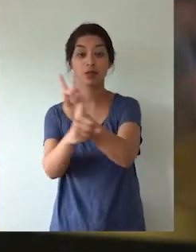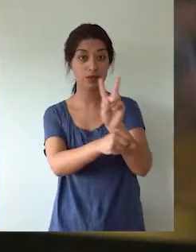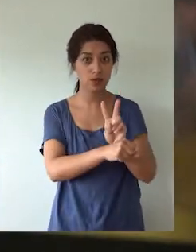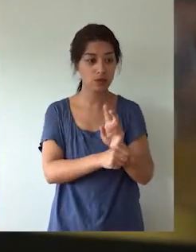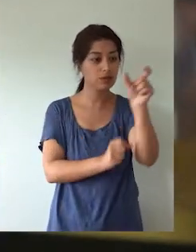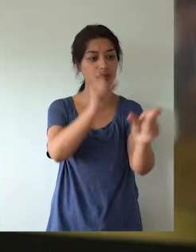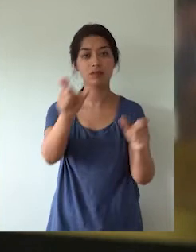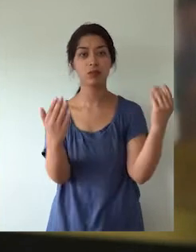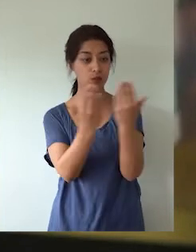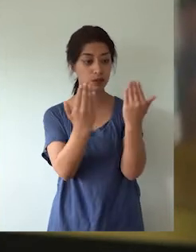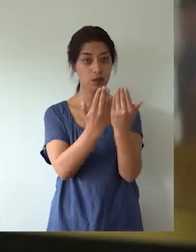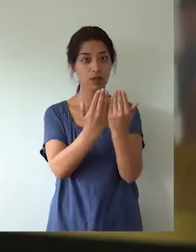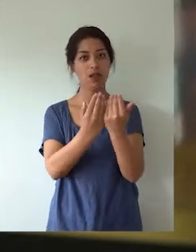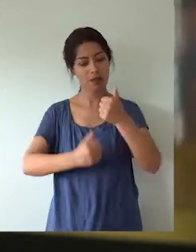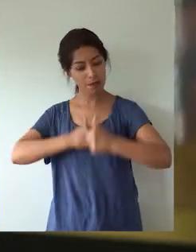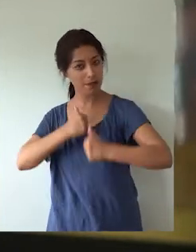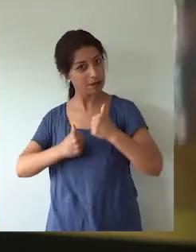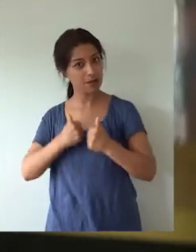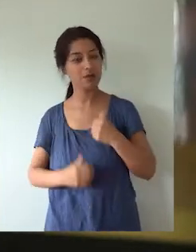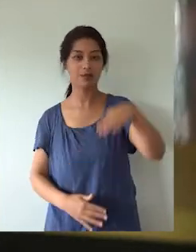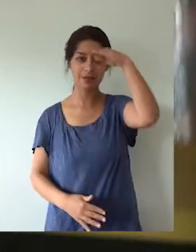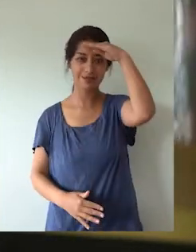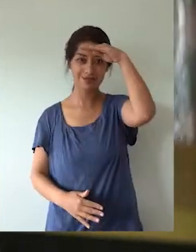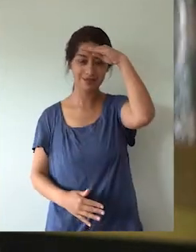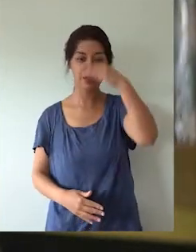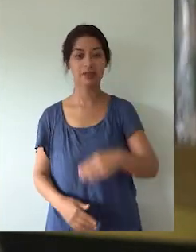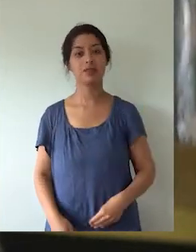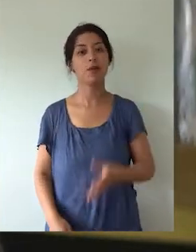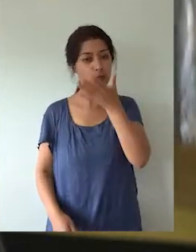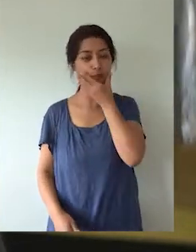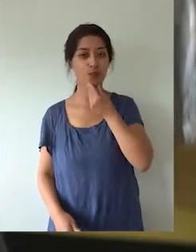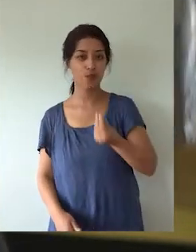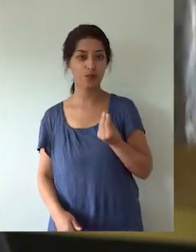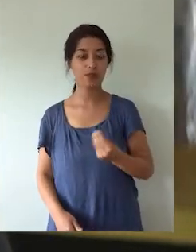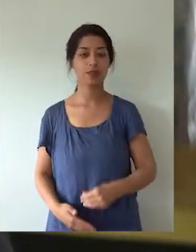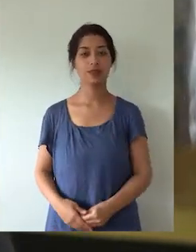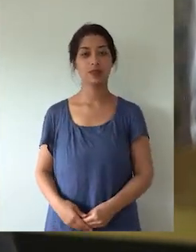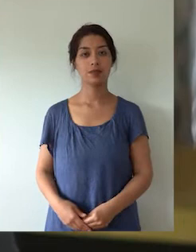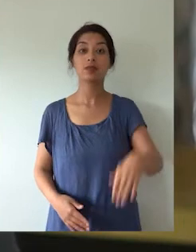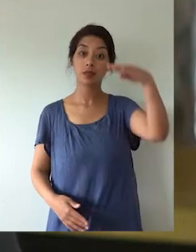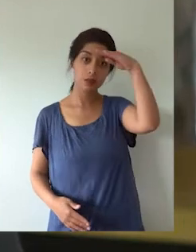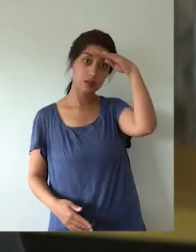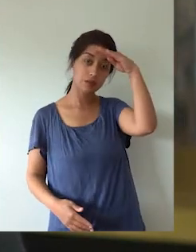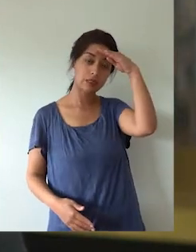los estudiantes a participar. Es una experiencia realmente bonita, una experiencia